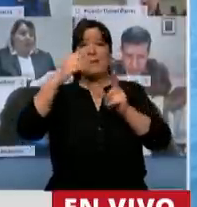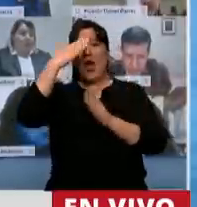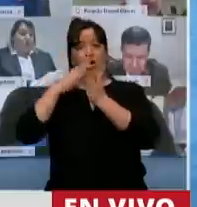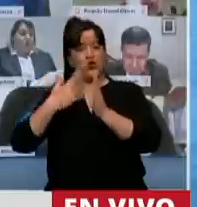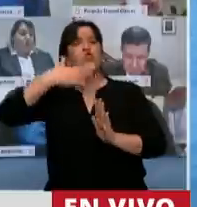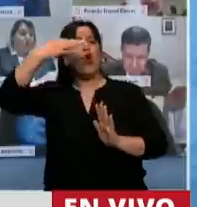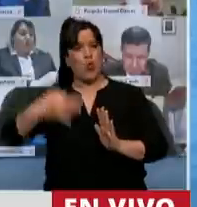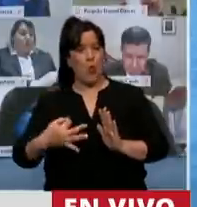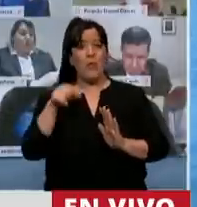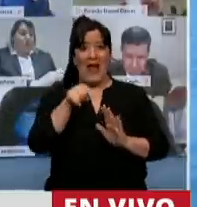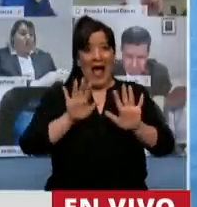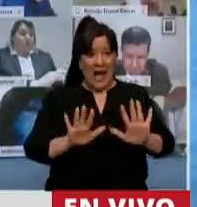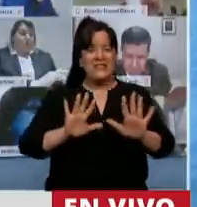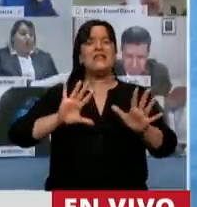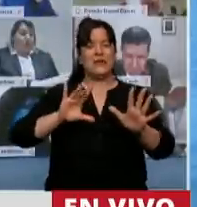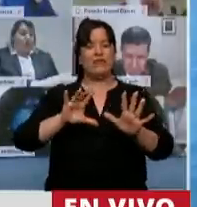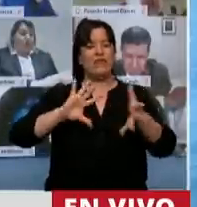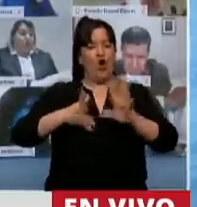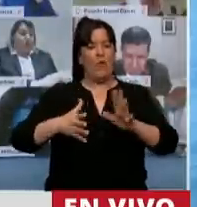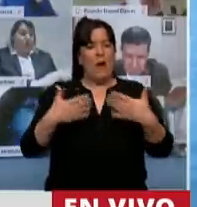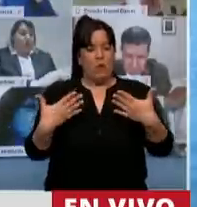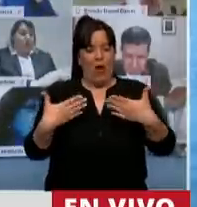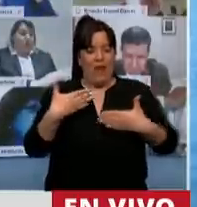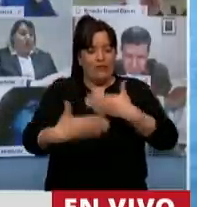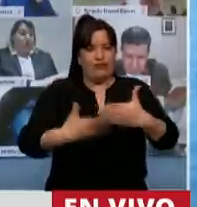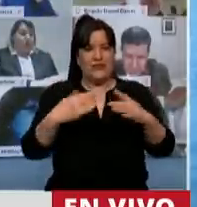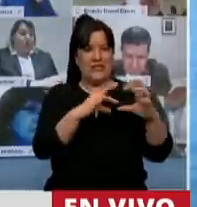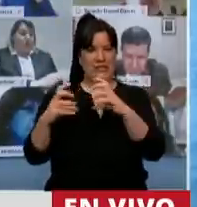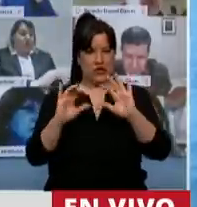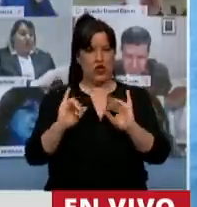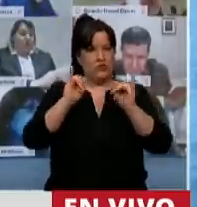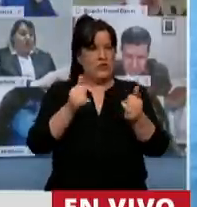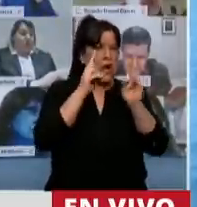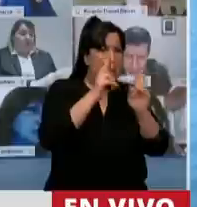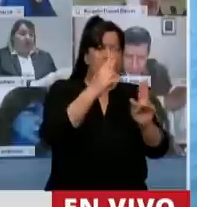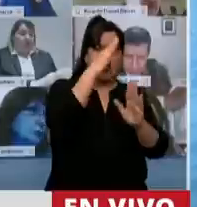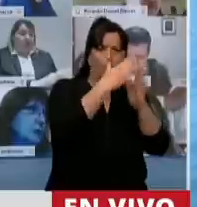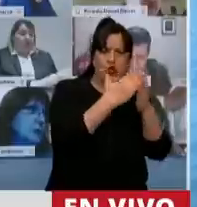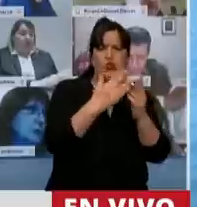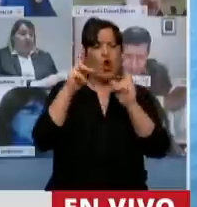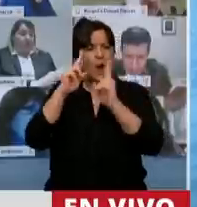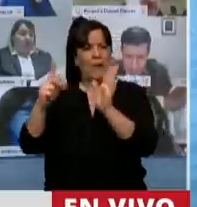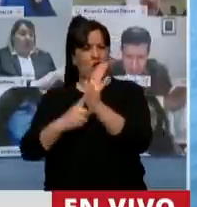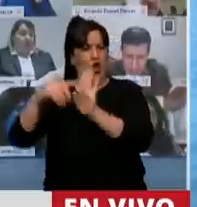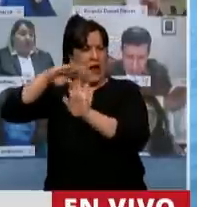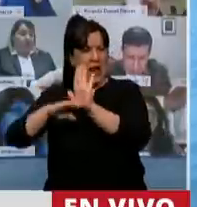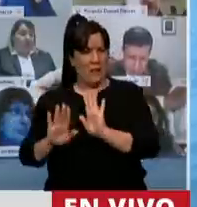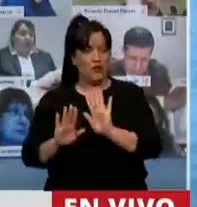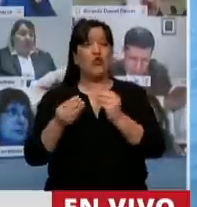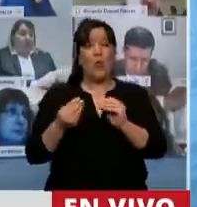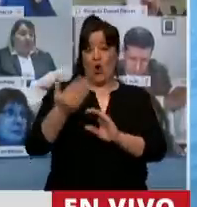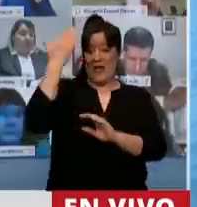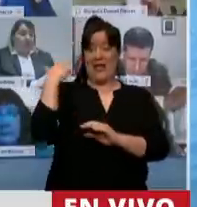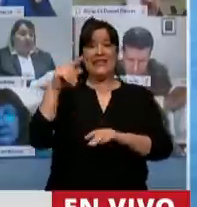porque es la única forma en la cual se podía hacer una sesión. Por eso que no hubo sesiones desde el